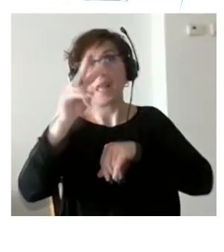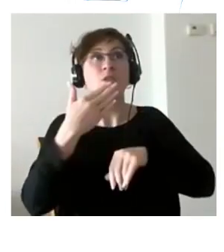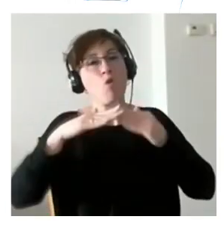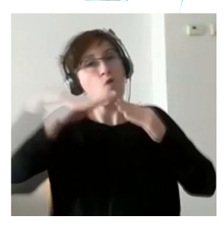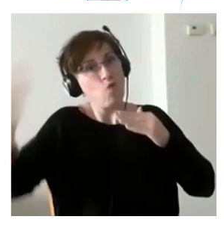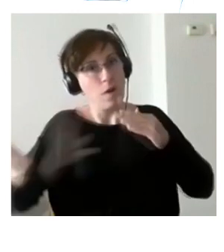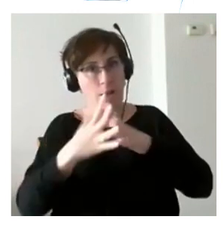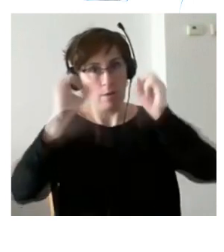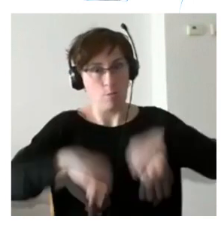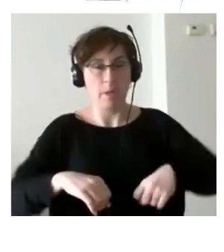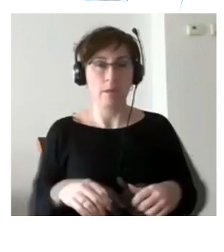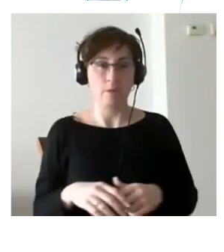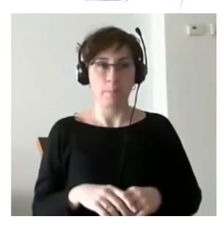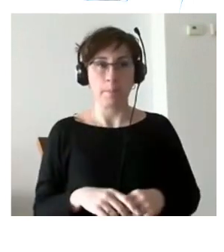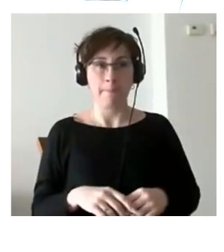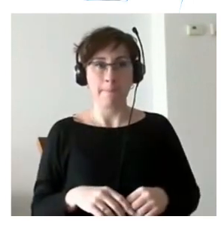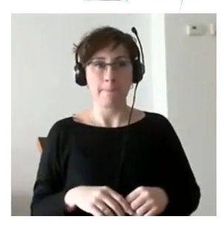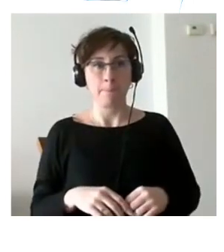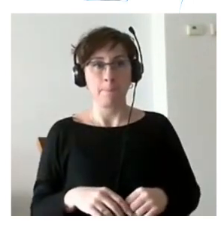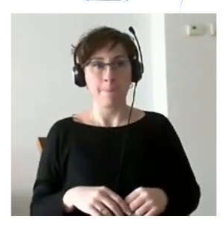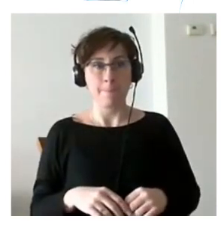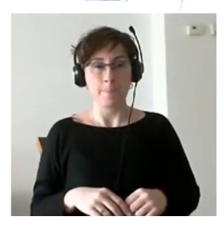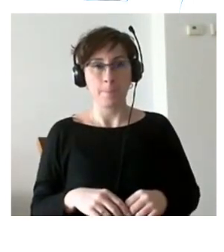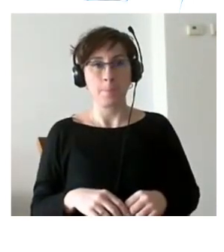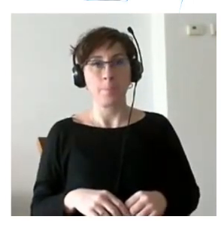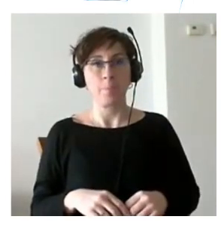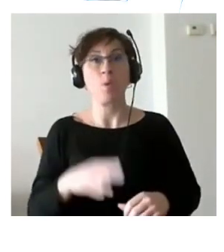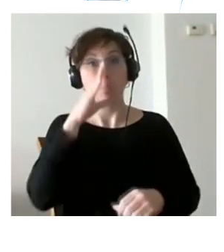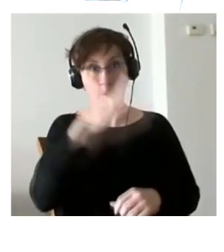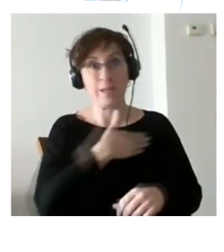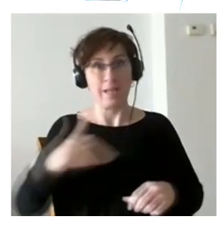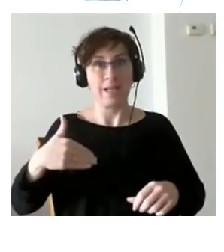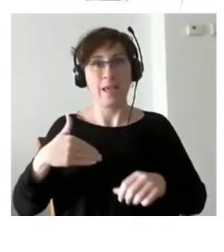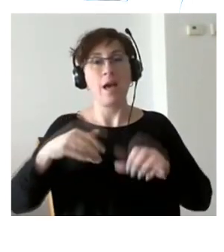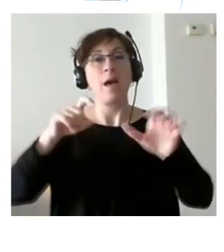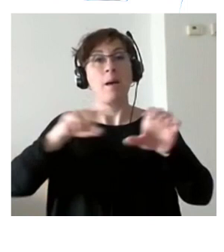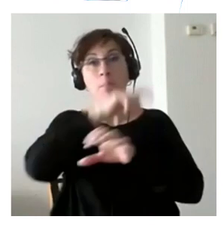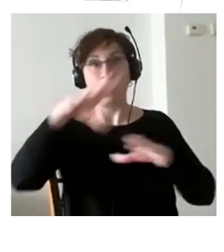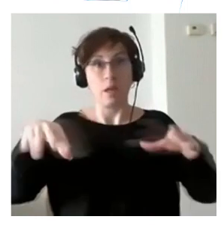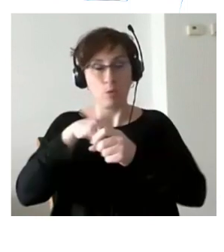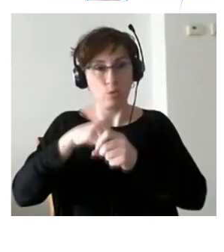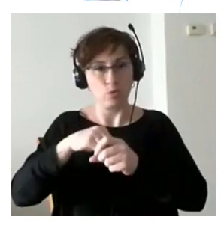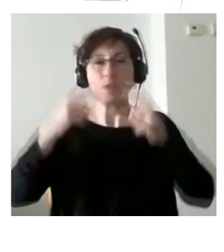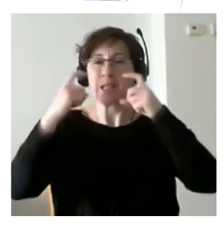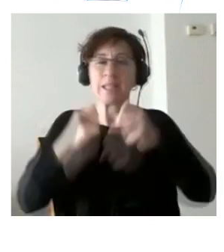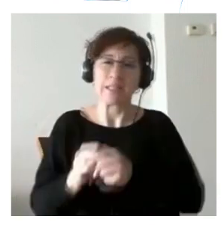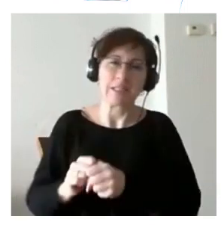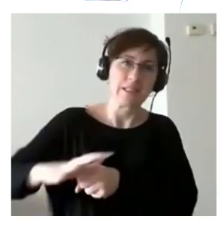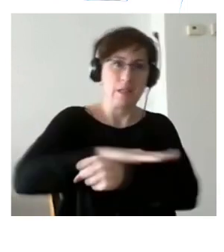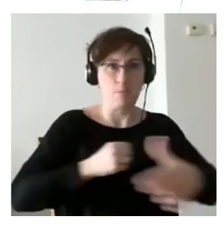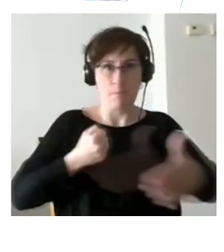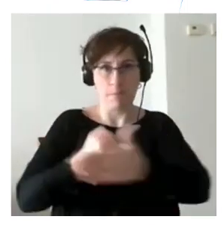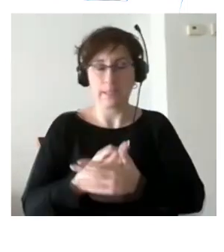del marco del convenio por el propósito del alcance que le quería dar plena inclusión a la intervención dentro del